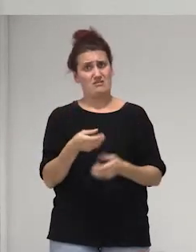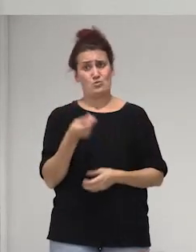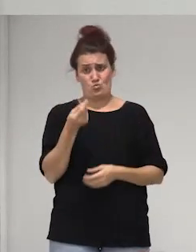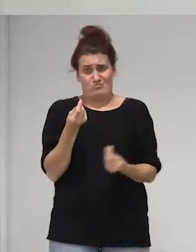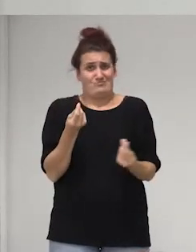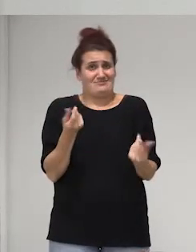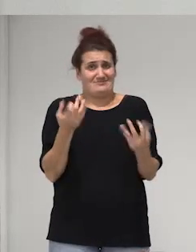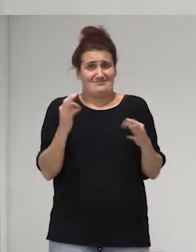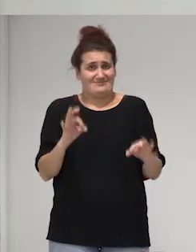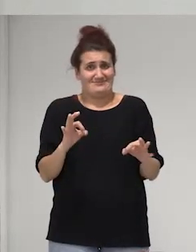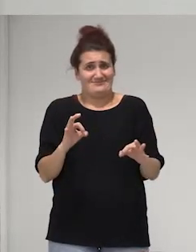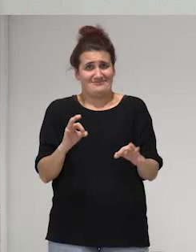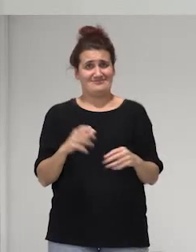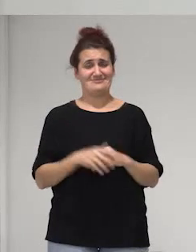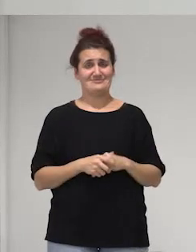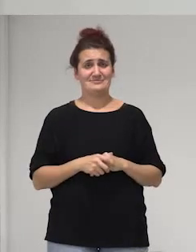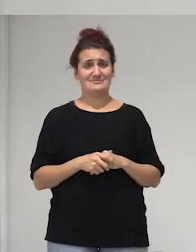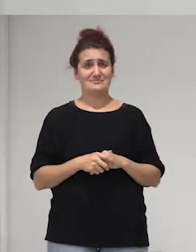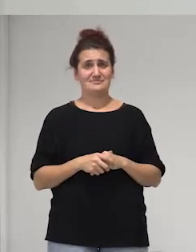creo que a la lucha